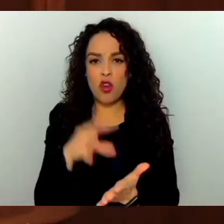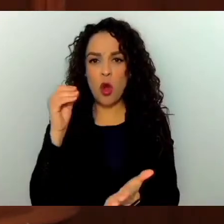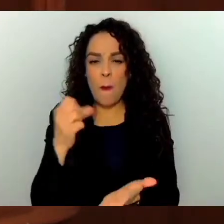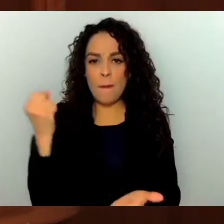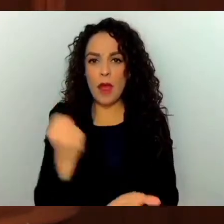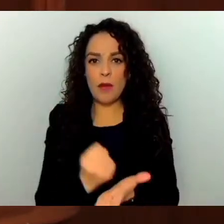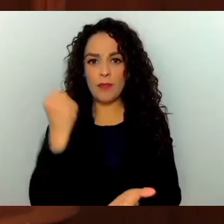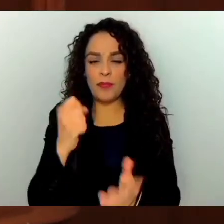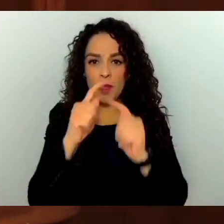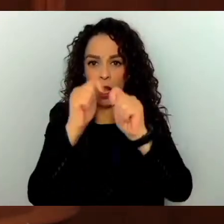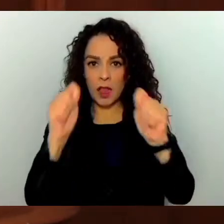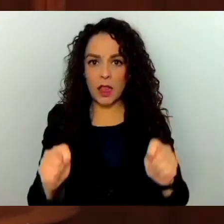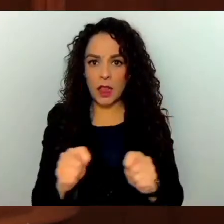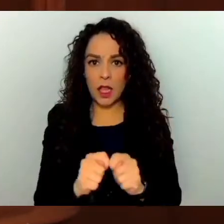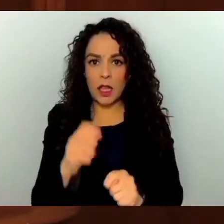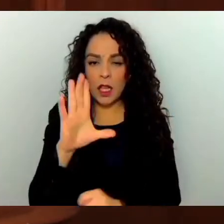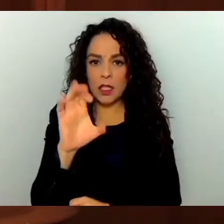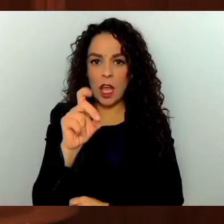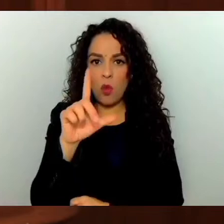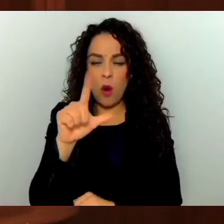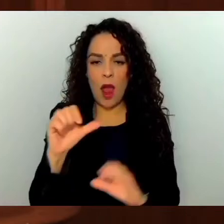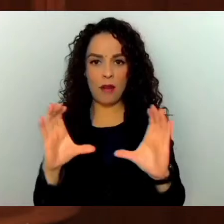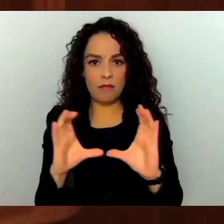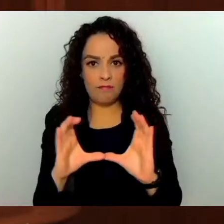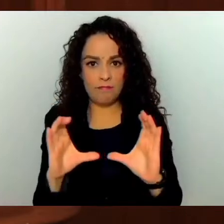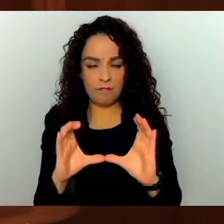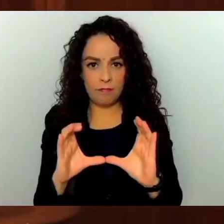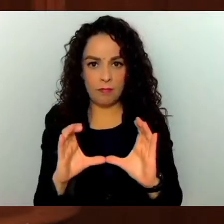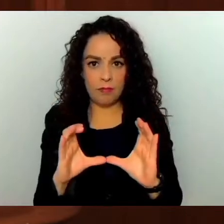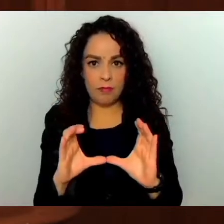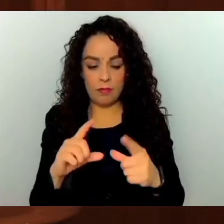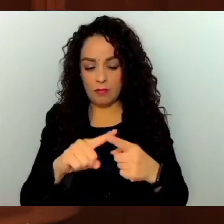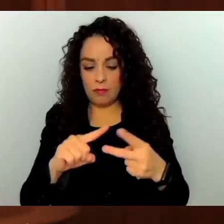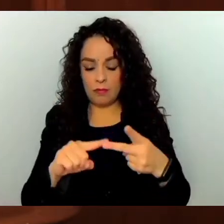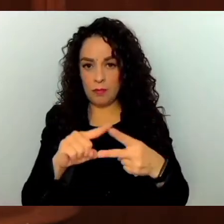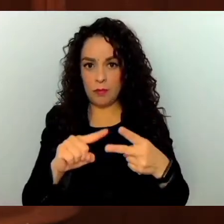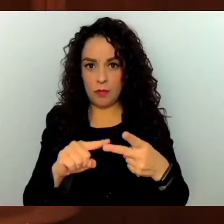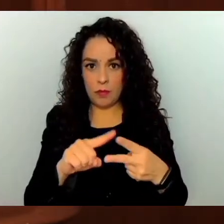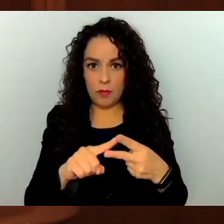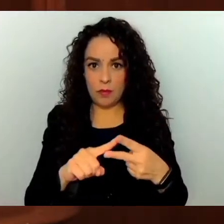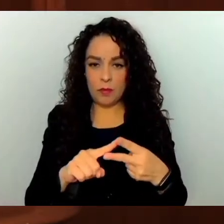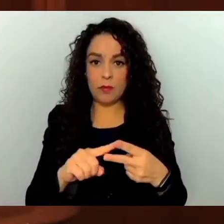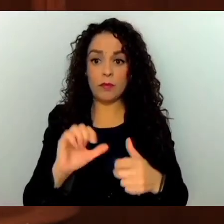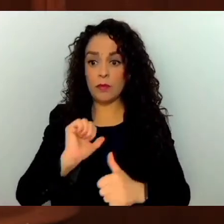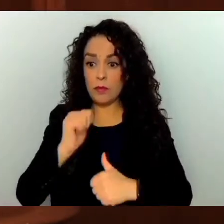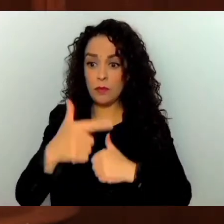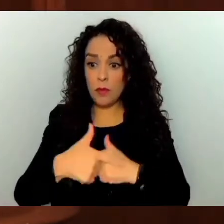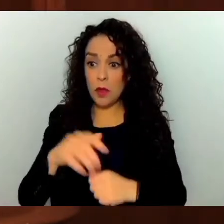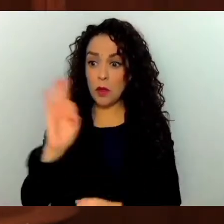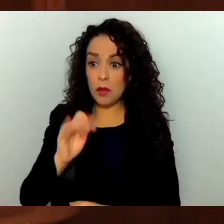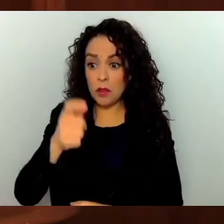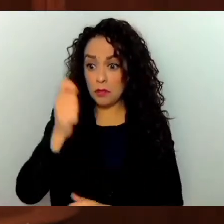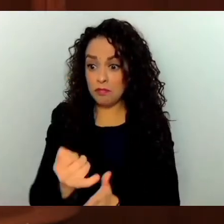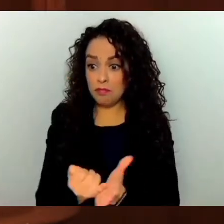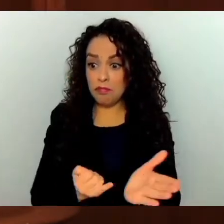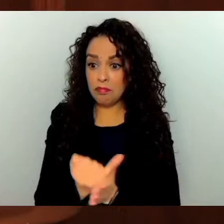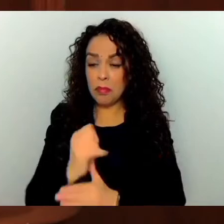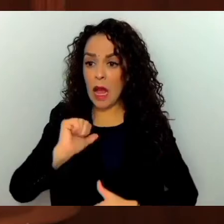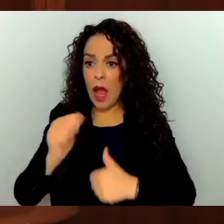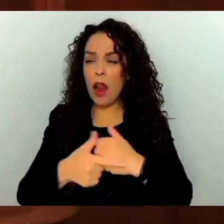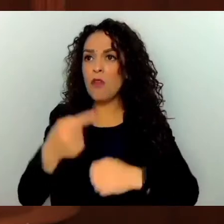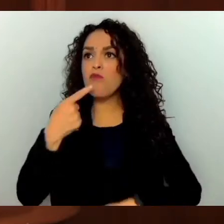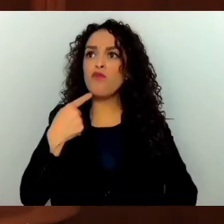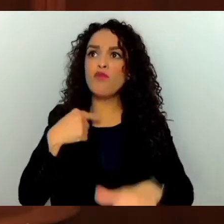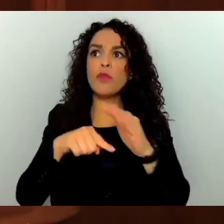y cédula profesional correspondientes. No haber sido condenado por sentencia ejecutoria por delitos dolosos que ameriten